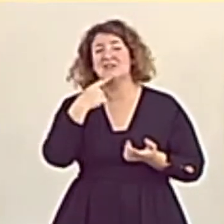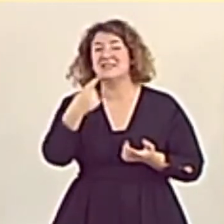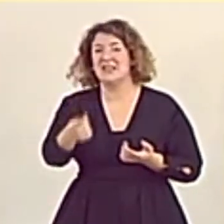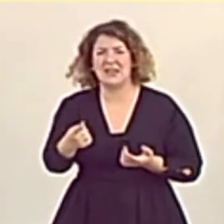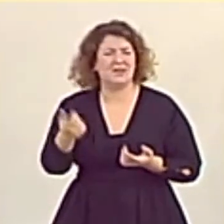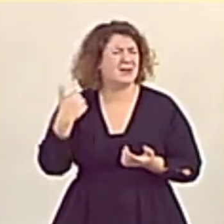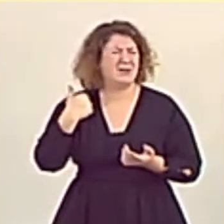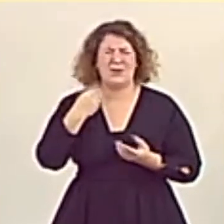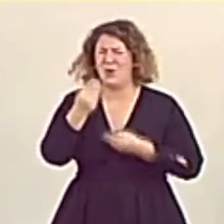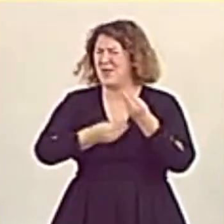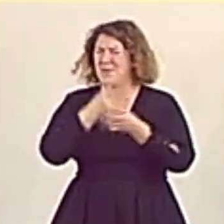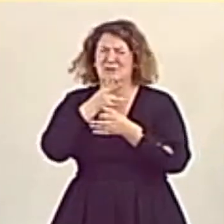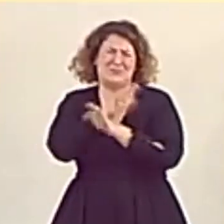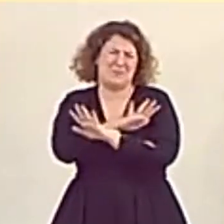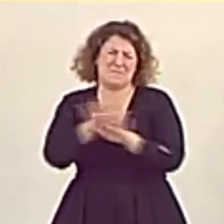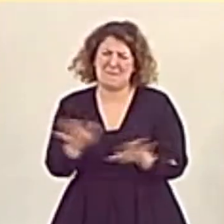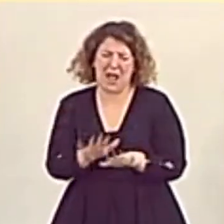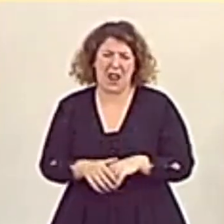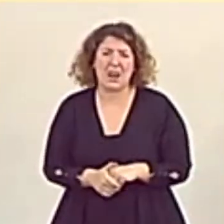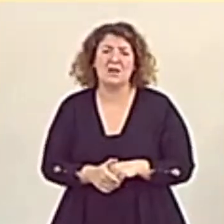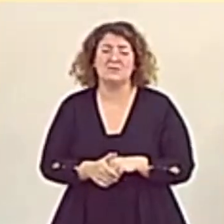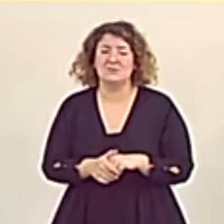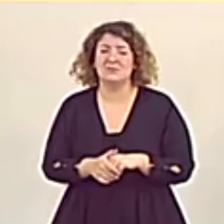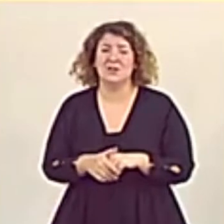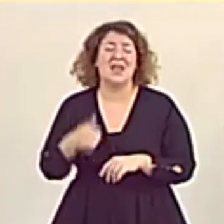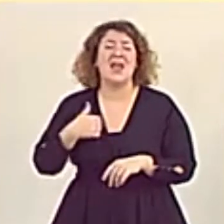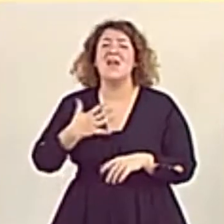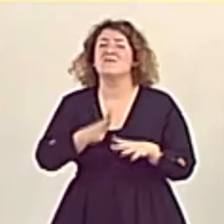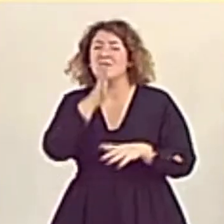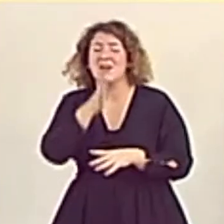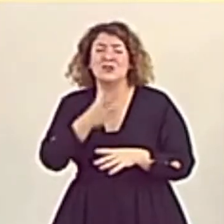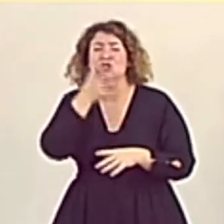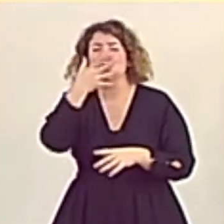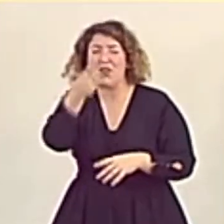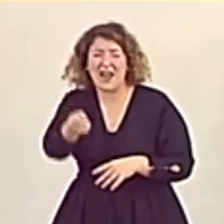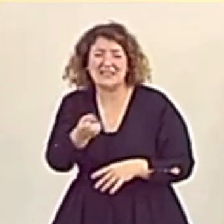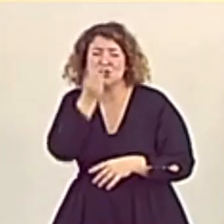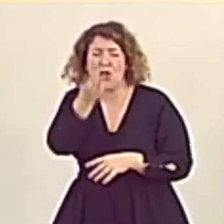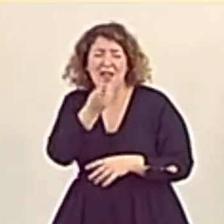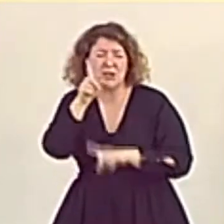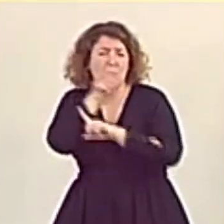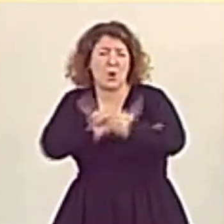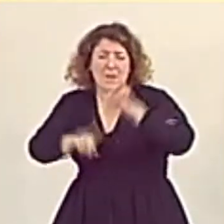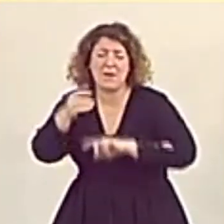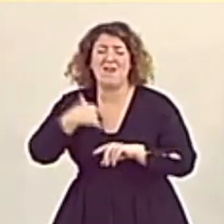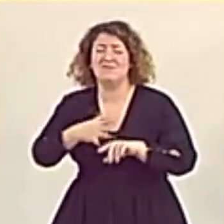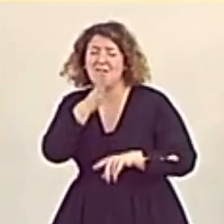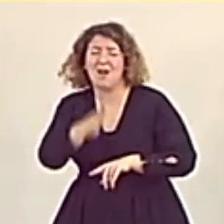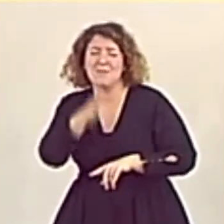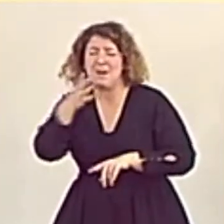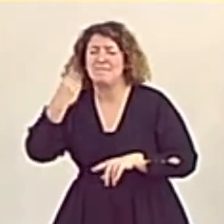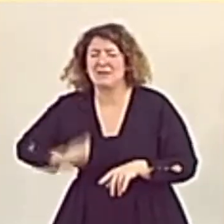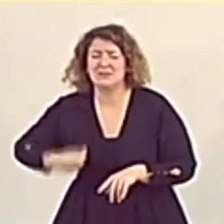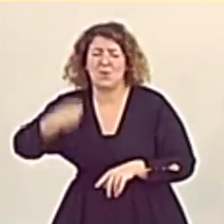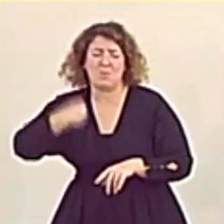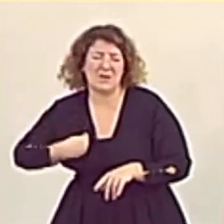mal lo hicimos. Siempre los mismos errores socialistas en la gestión económica. No aprenden ni en